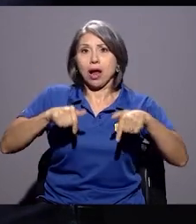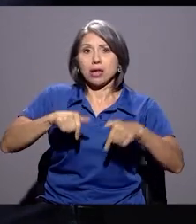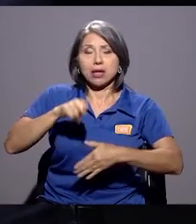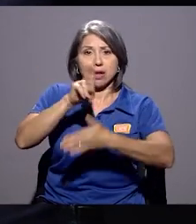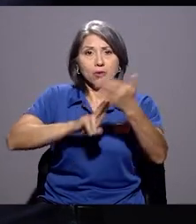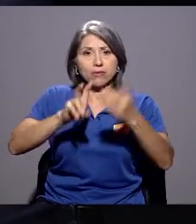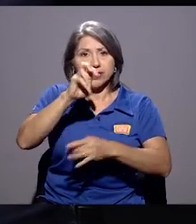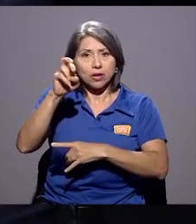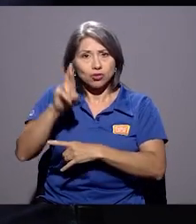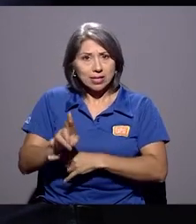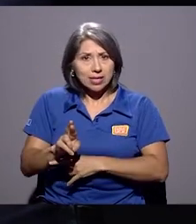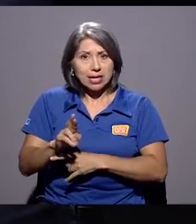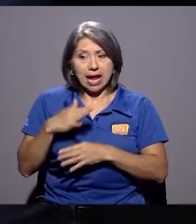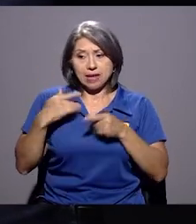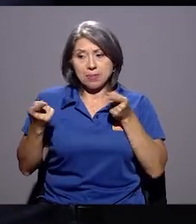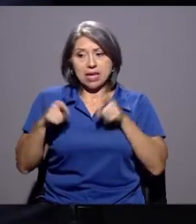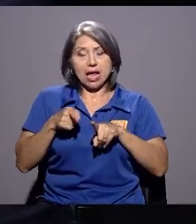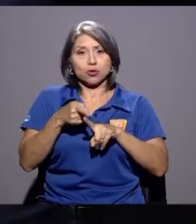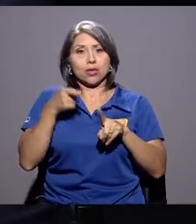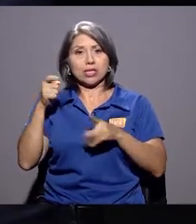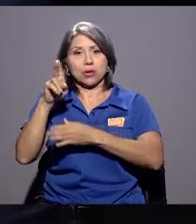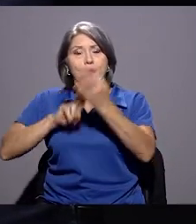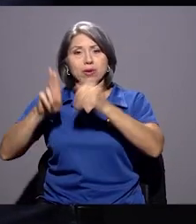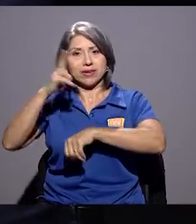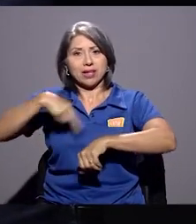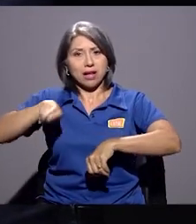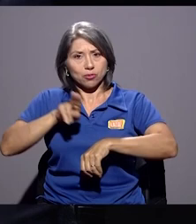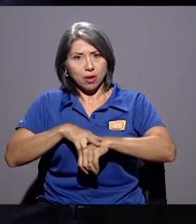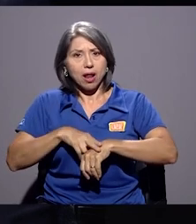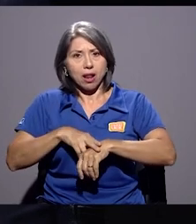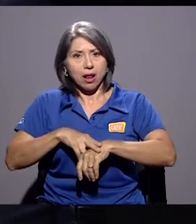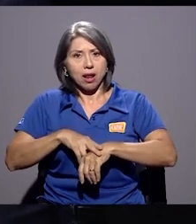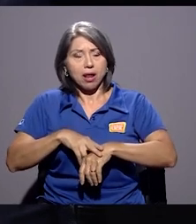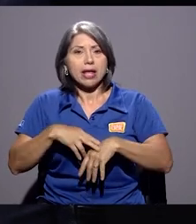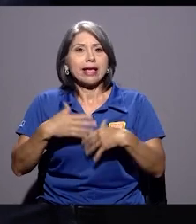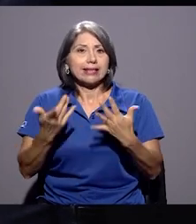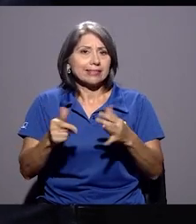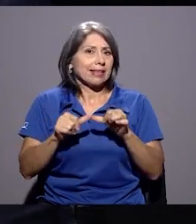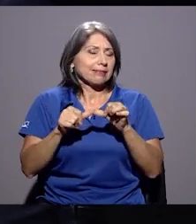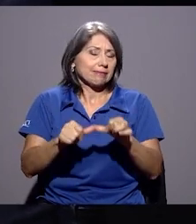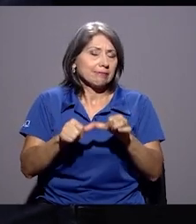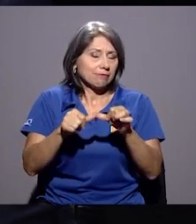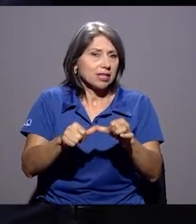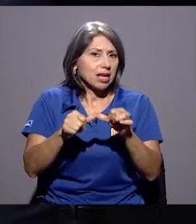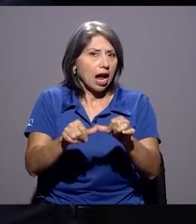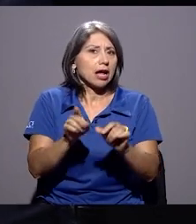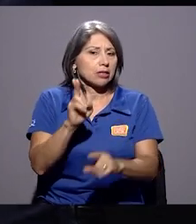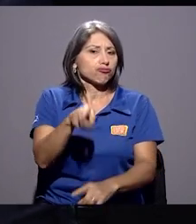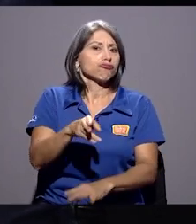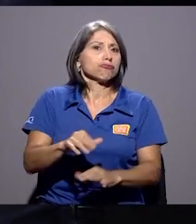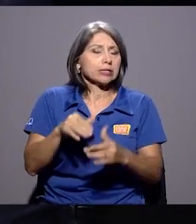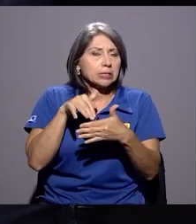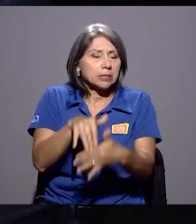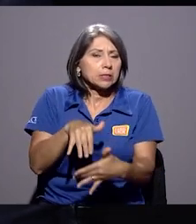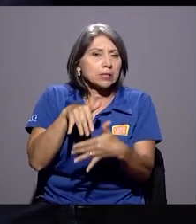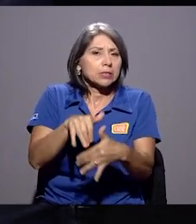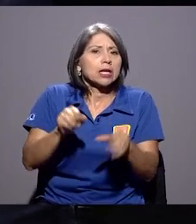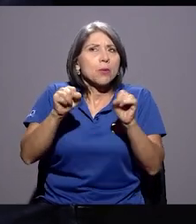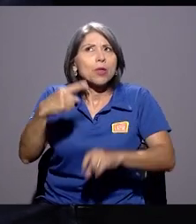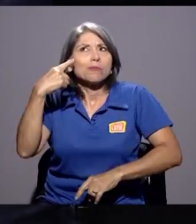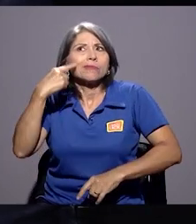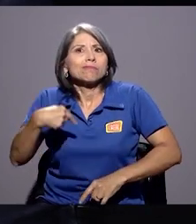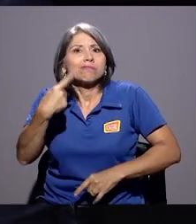en la Universidad de Costa Rica, en mi caso viniendo de la Universidad Nacional, es que sigan agarradas de esa rama, que puedan